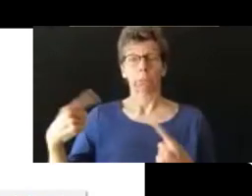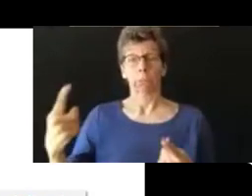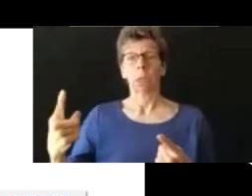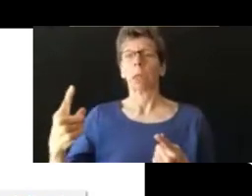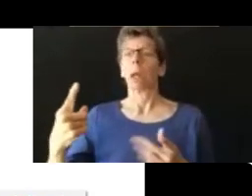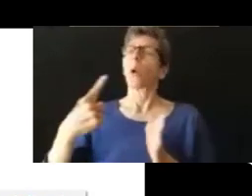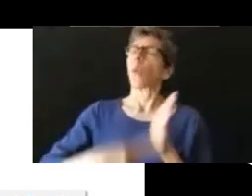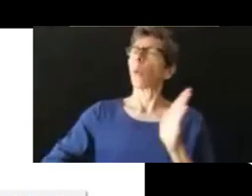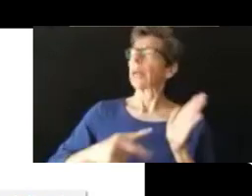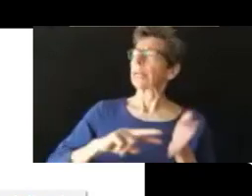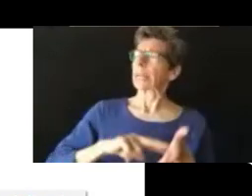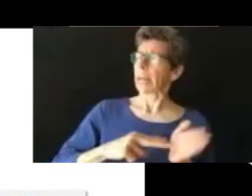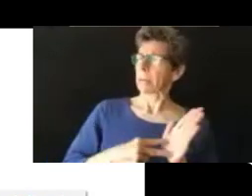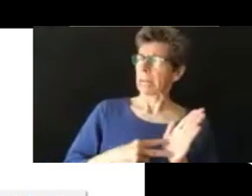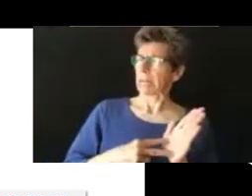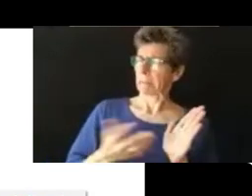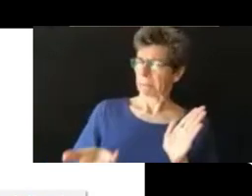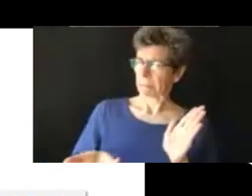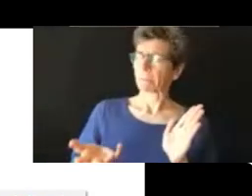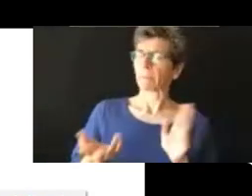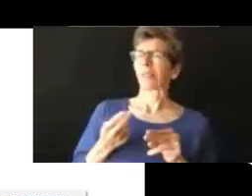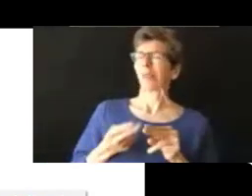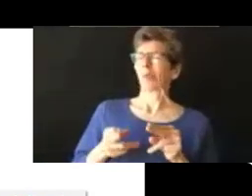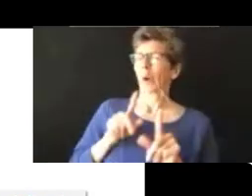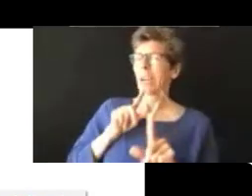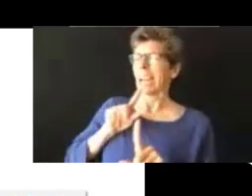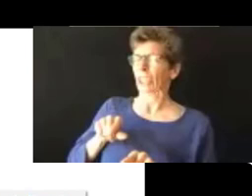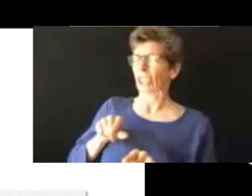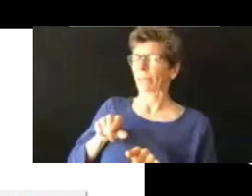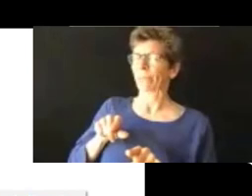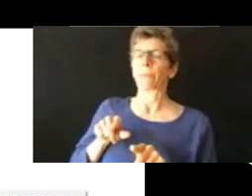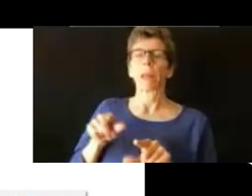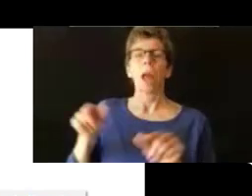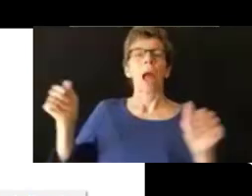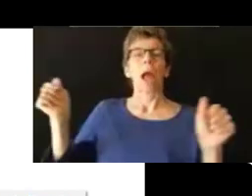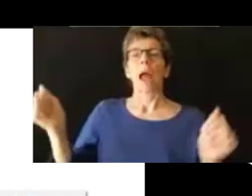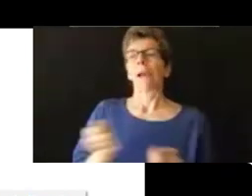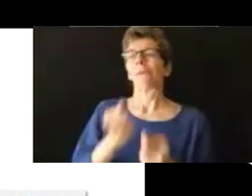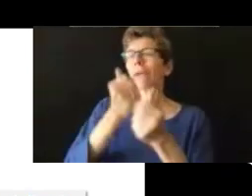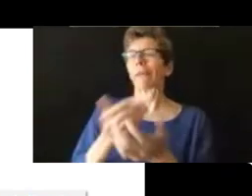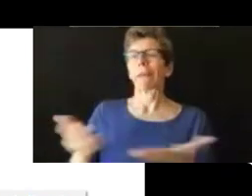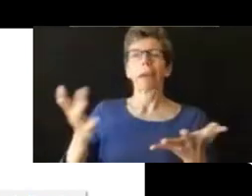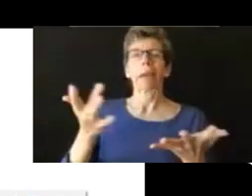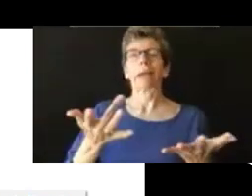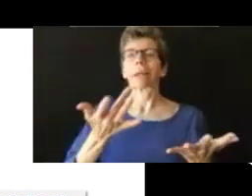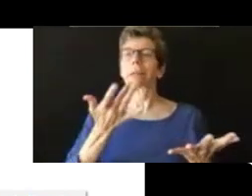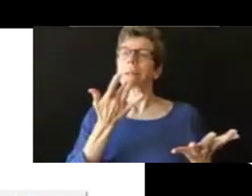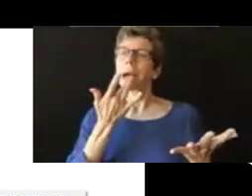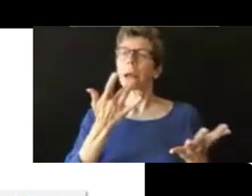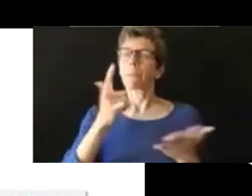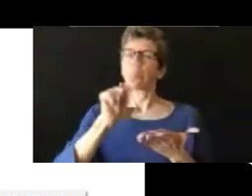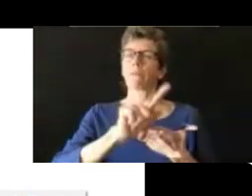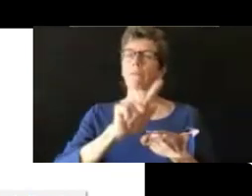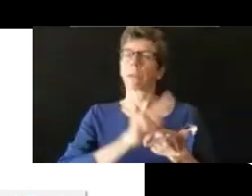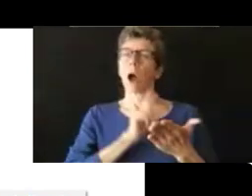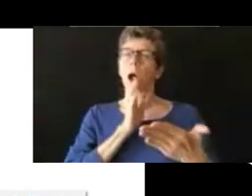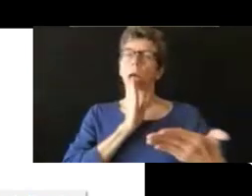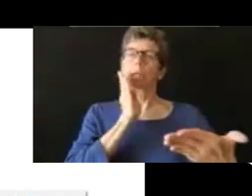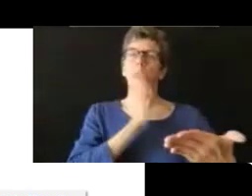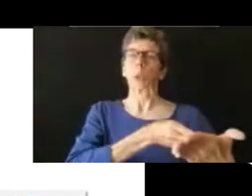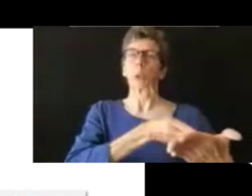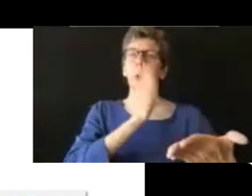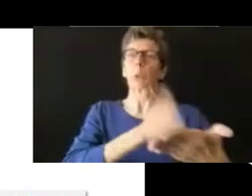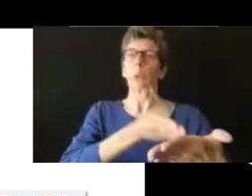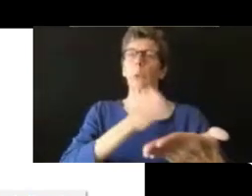civiles. Y, bueno, la pregunta es, ¿qué es eso? Bueno, en poco es todo aquello que hay en los tribunales que